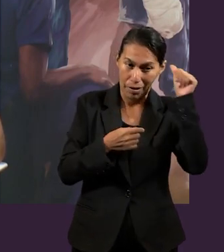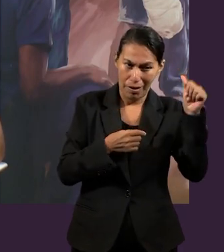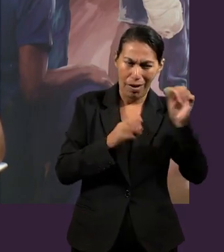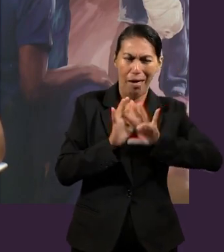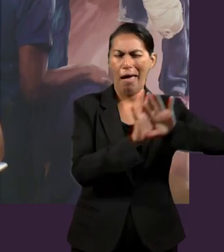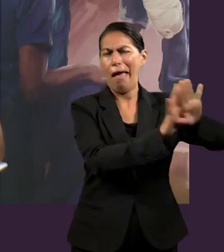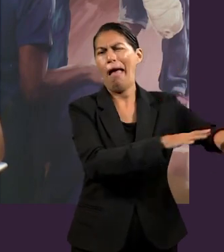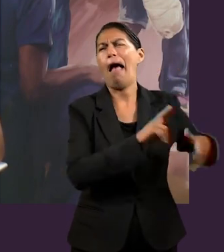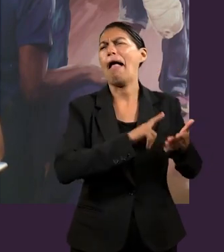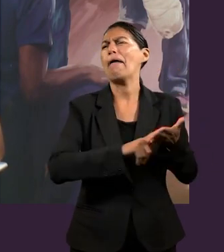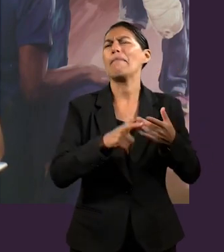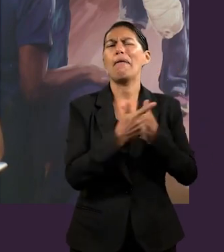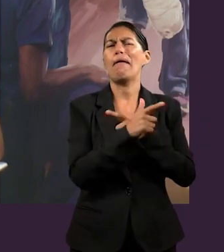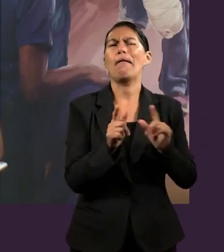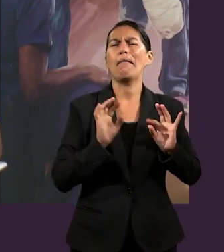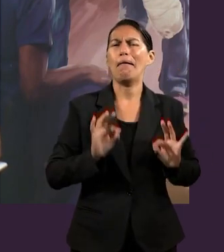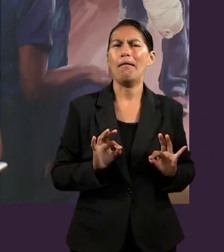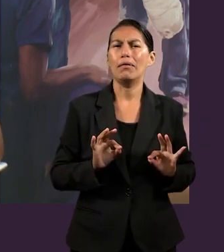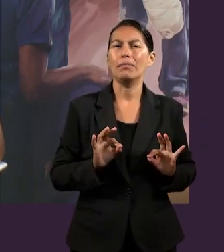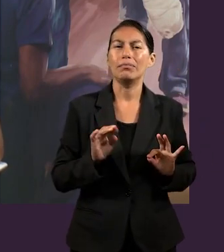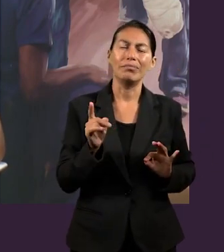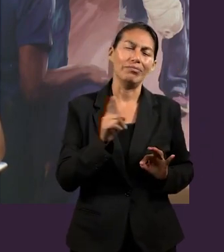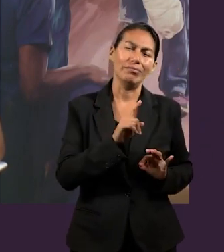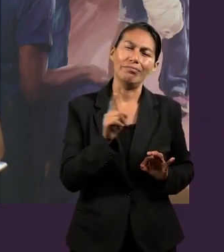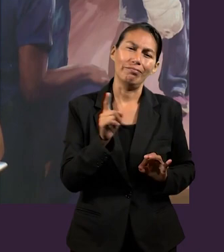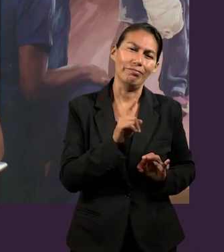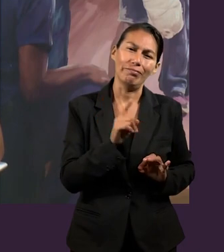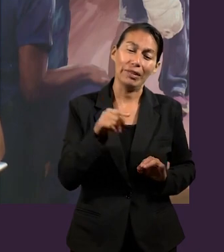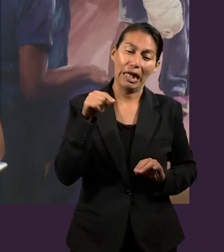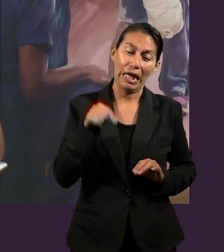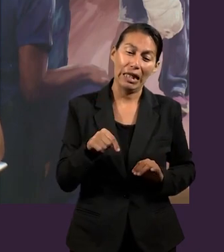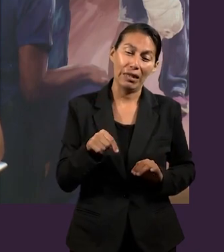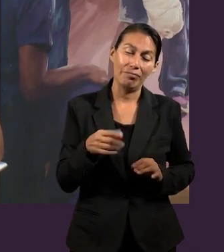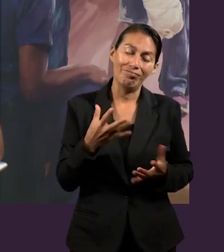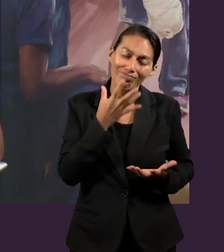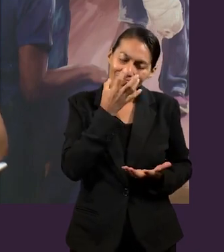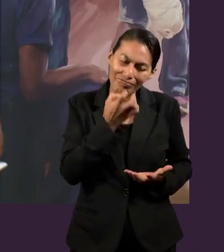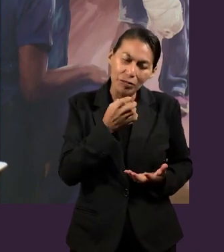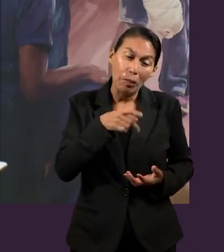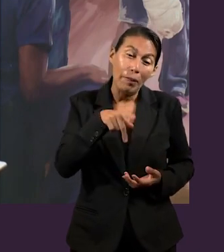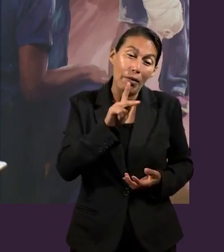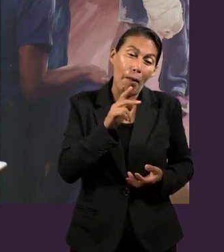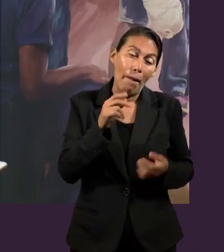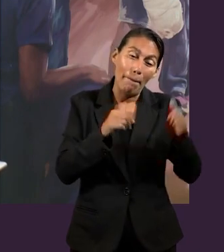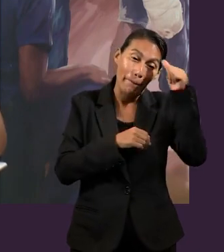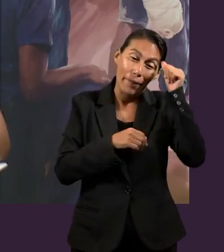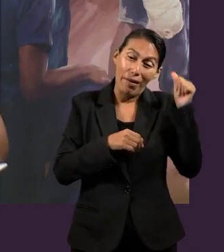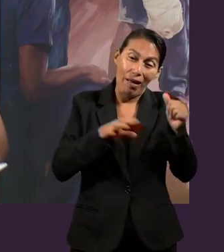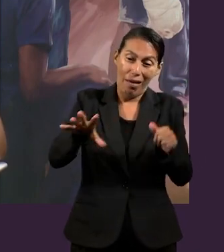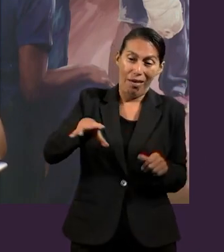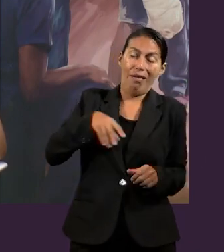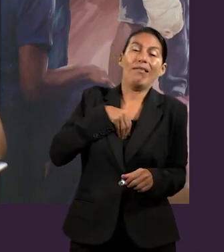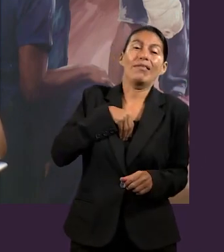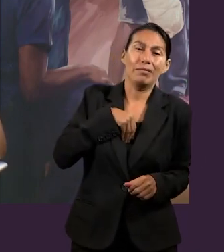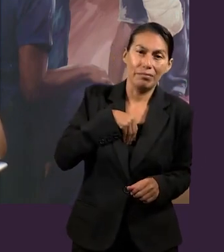porque lastimosamente nacimos en pecado y como mencionaba la lección, pues ya tenemos esa inclinación hacia el pecado.